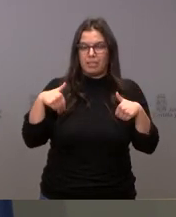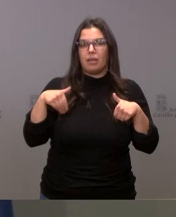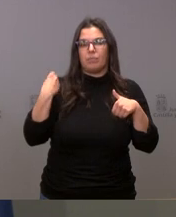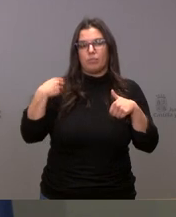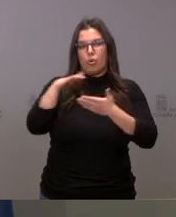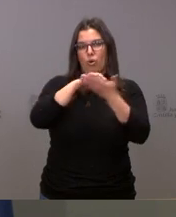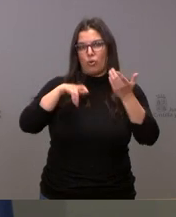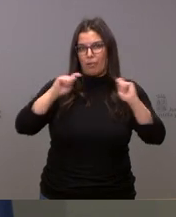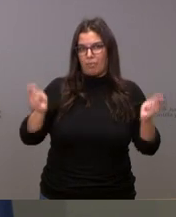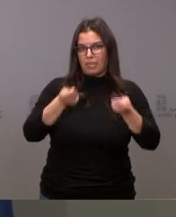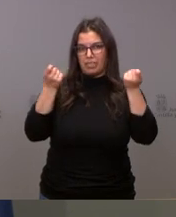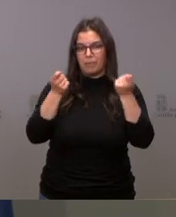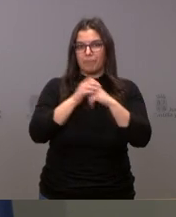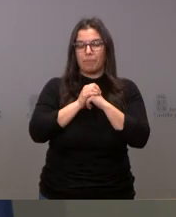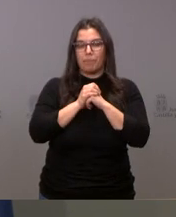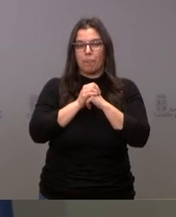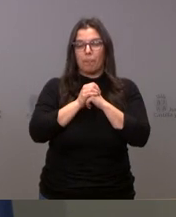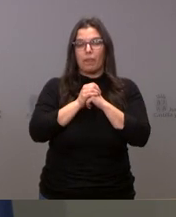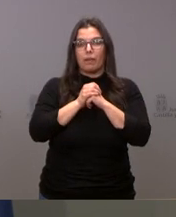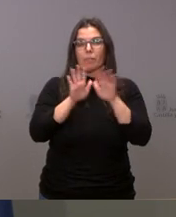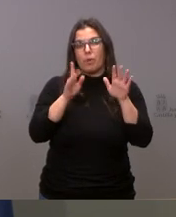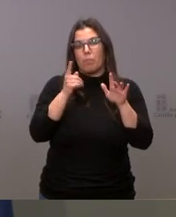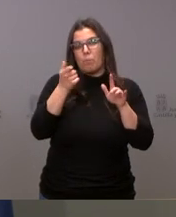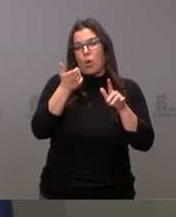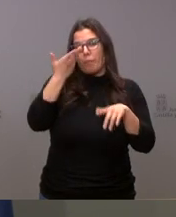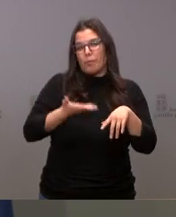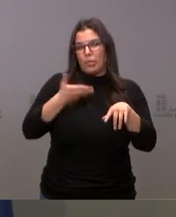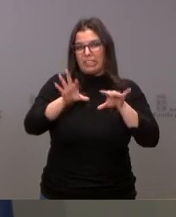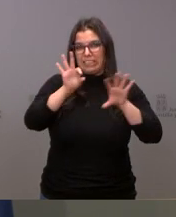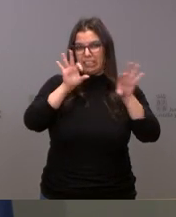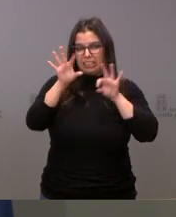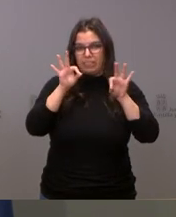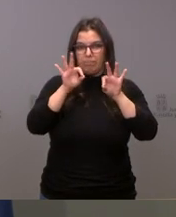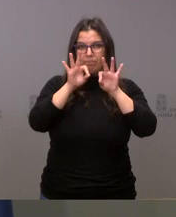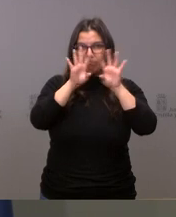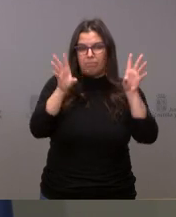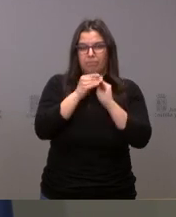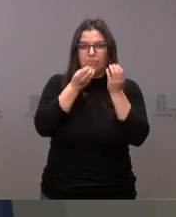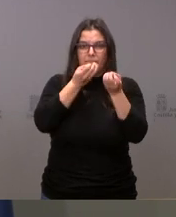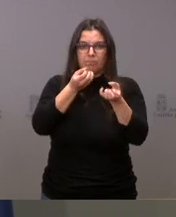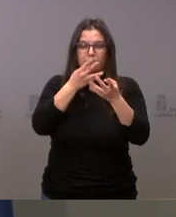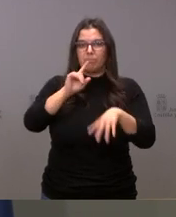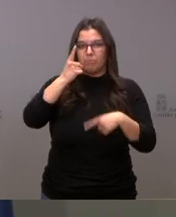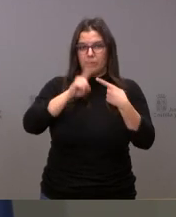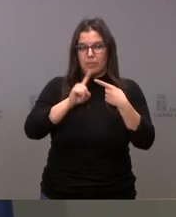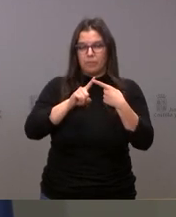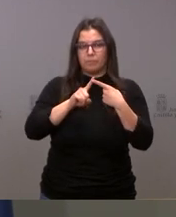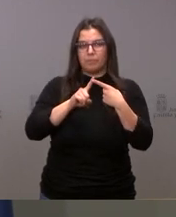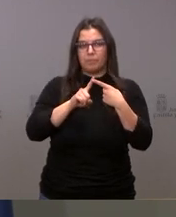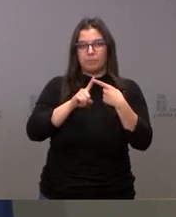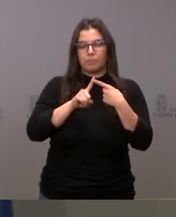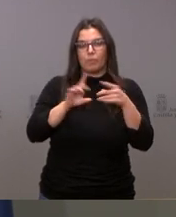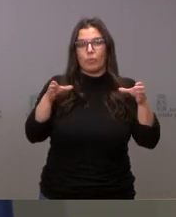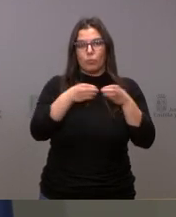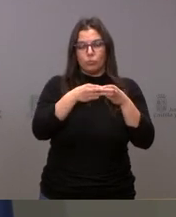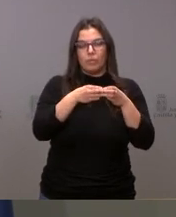prensa, pero por relatarles las más relevantes de las mismas, les digo en primer lugar que la